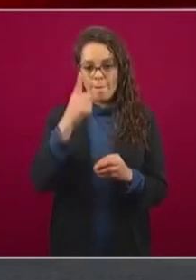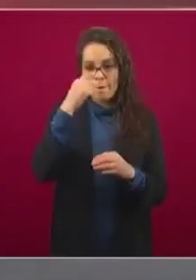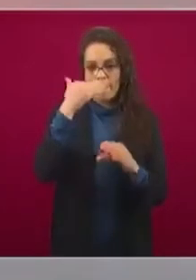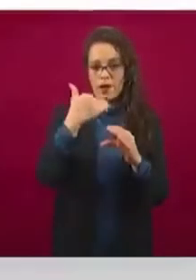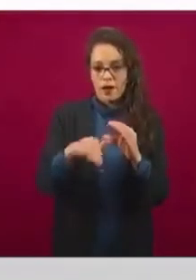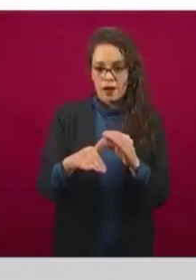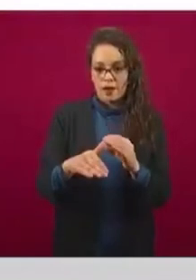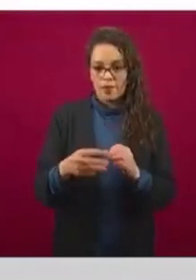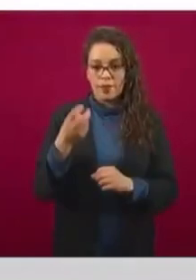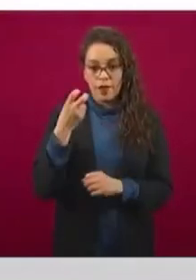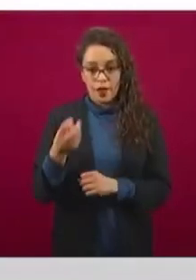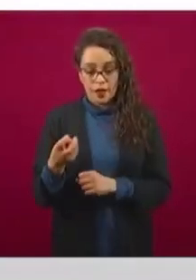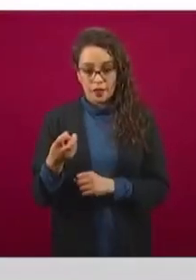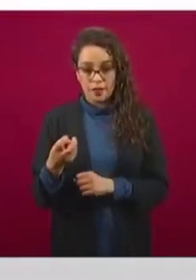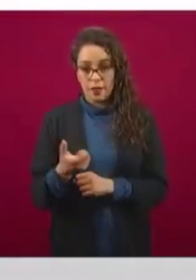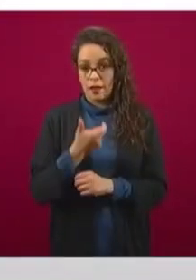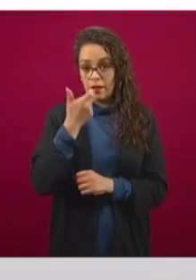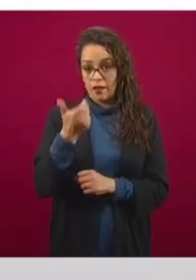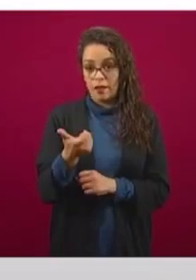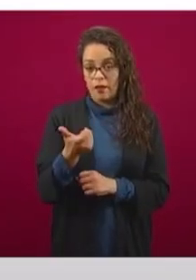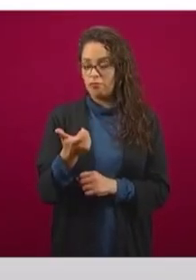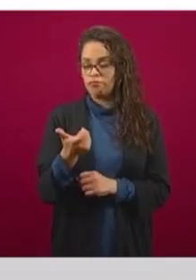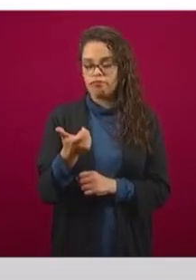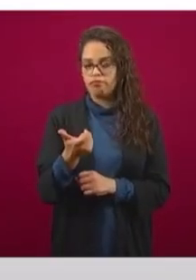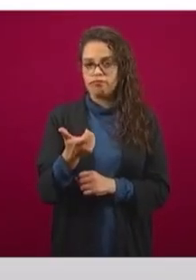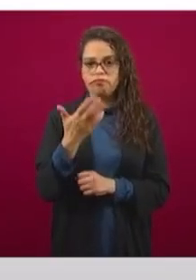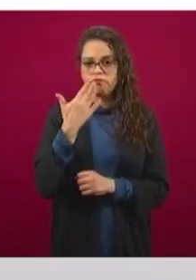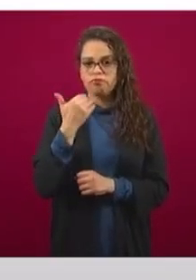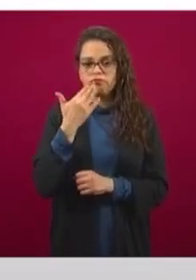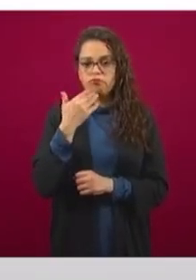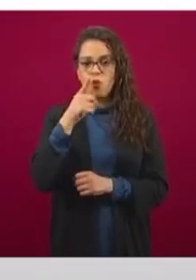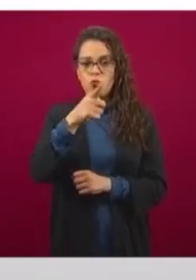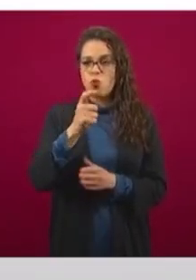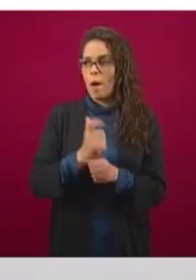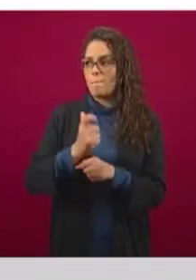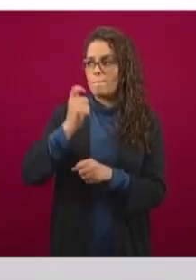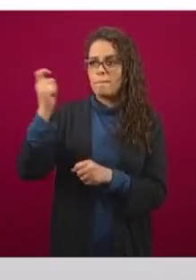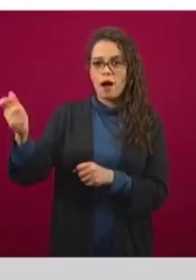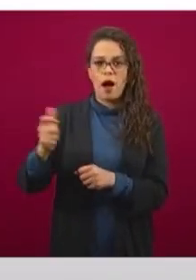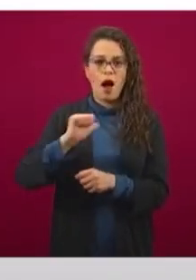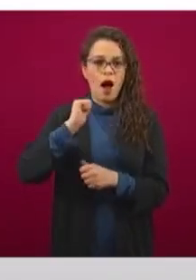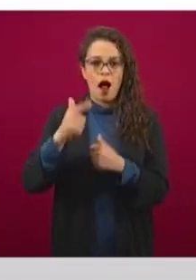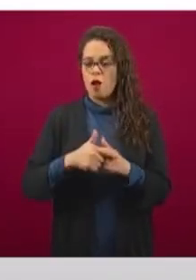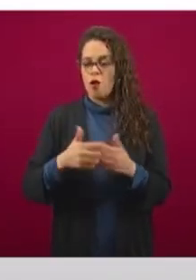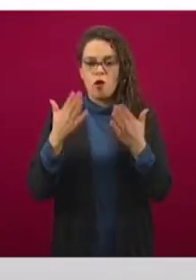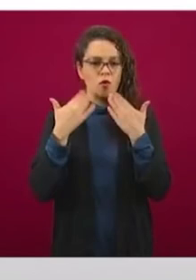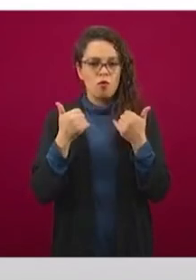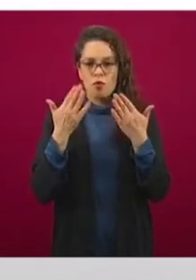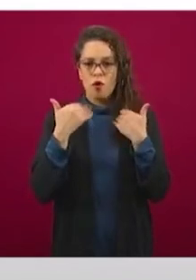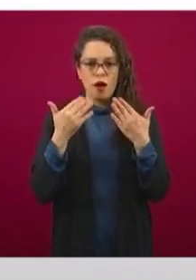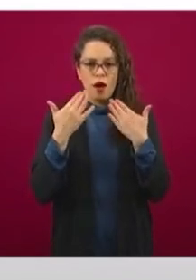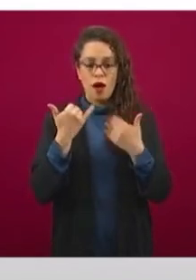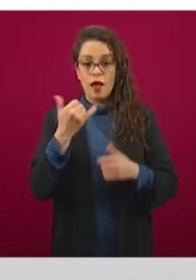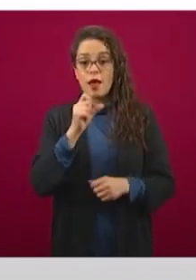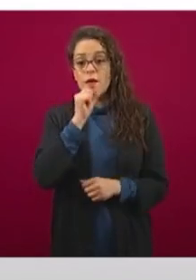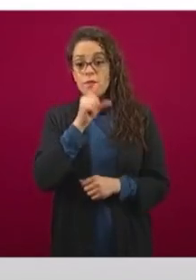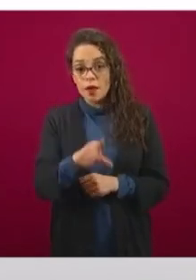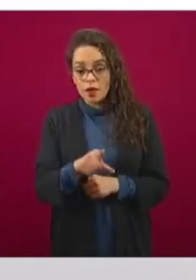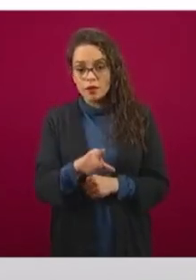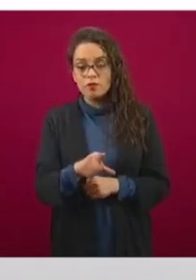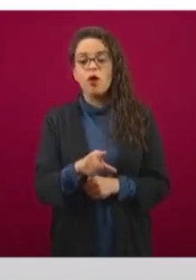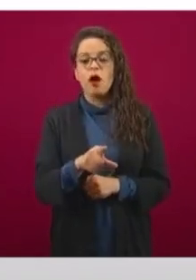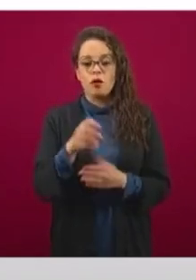traspaso de recursos no va a tener ningún costo para el trabajador. Al mismo tiempo, se está reportando de manera al